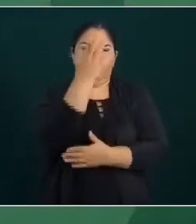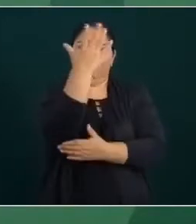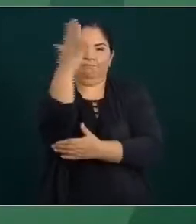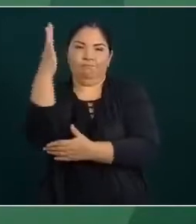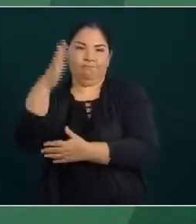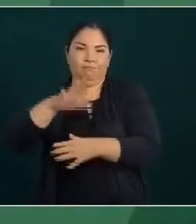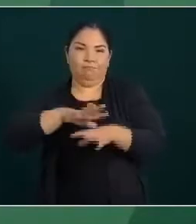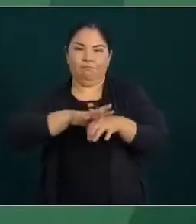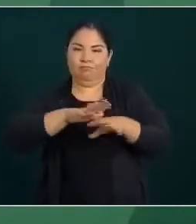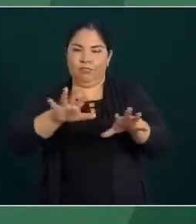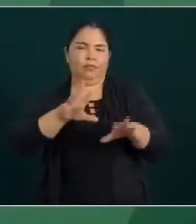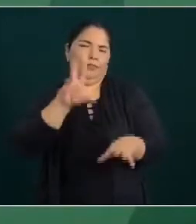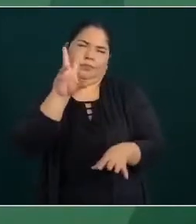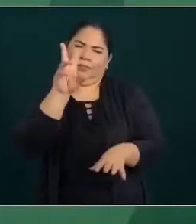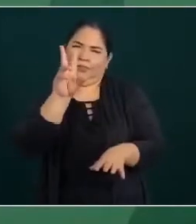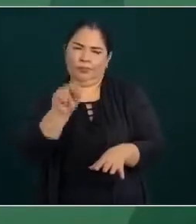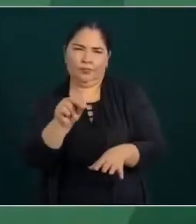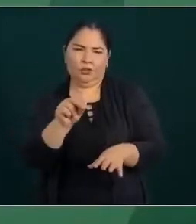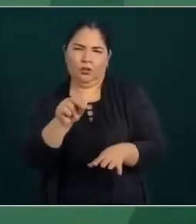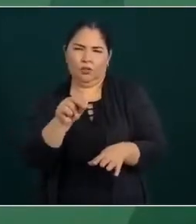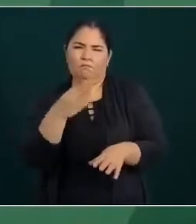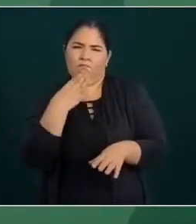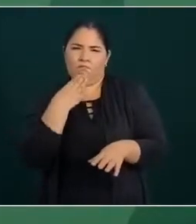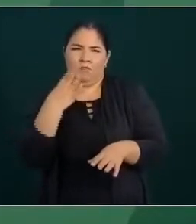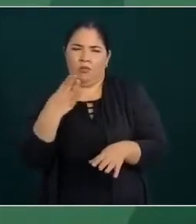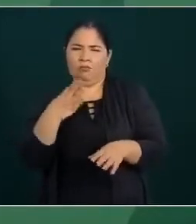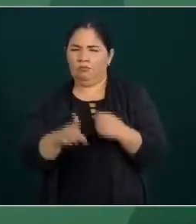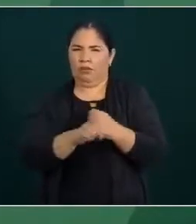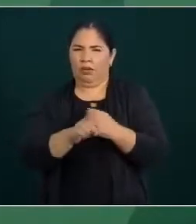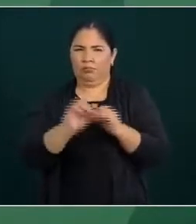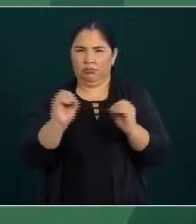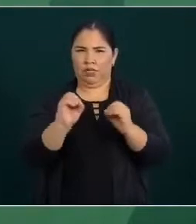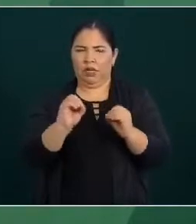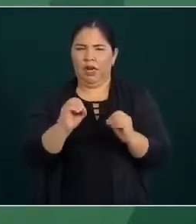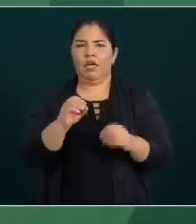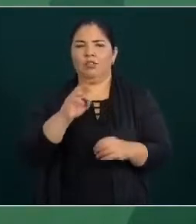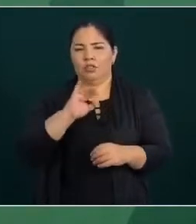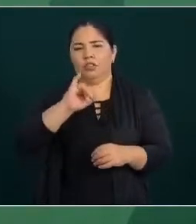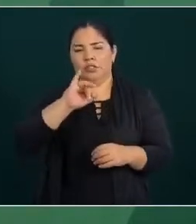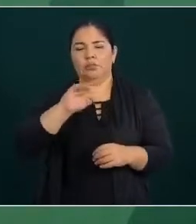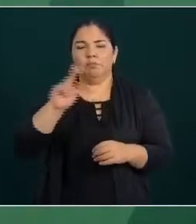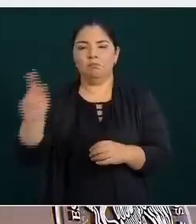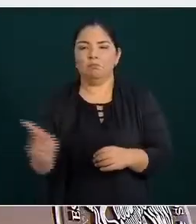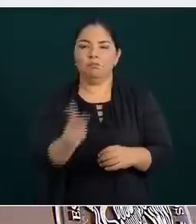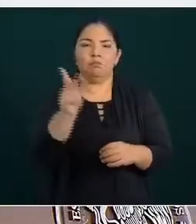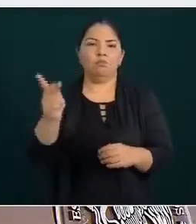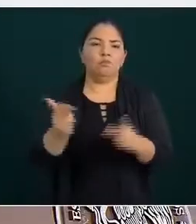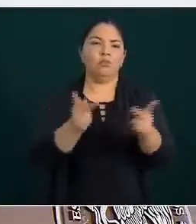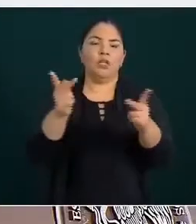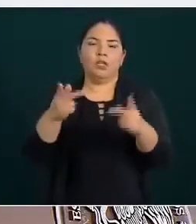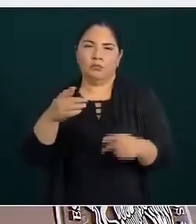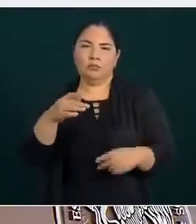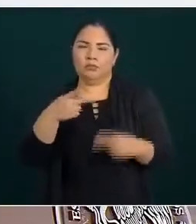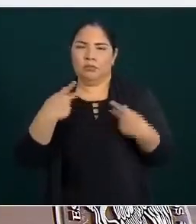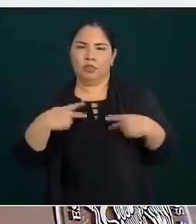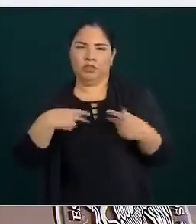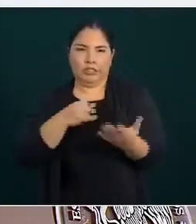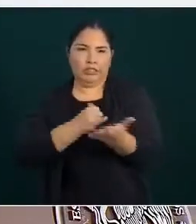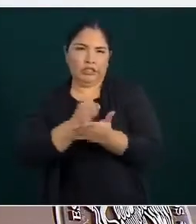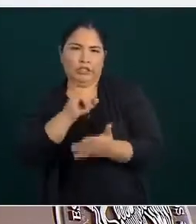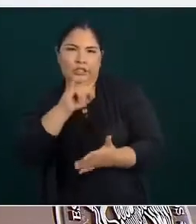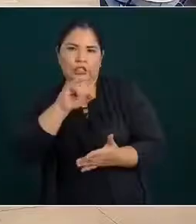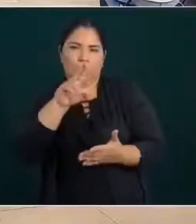Si no afecta el medio ambiente, entonces haríamos la consulta, si les parece.